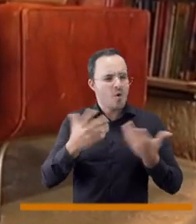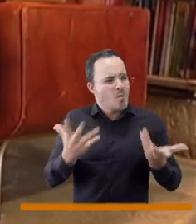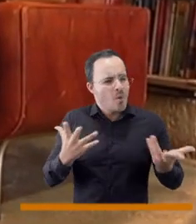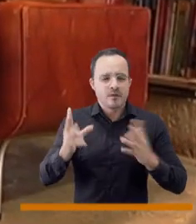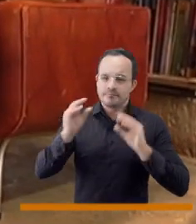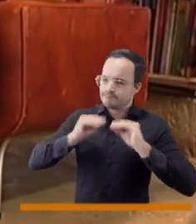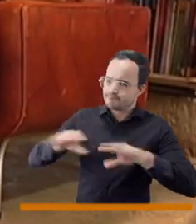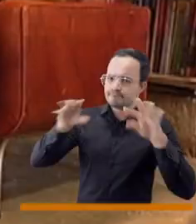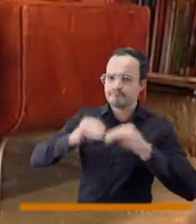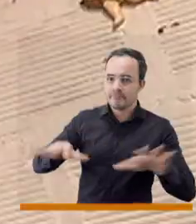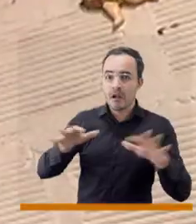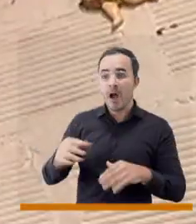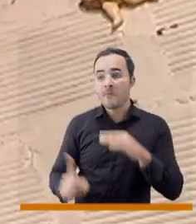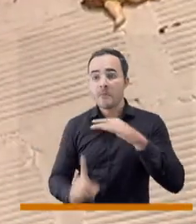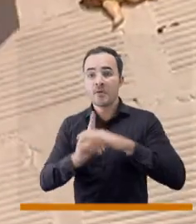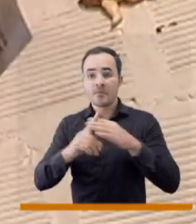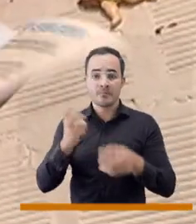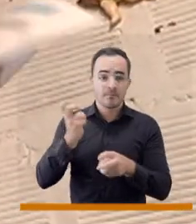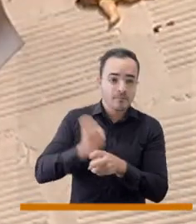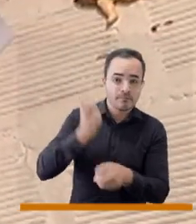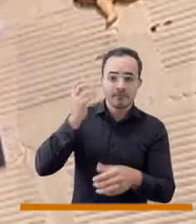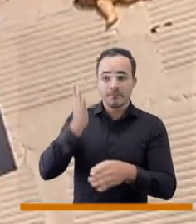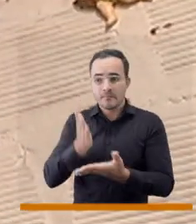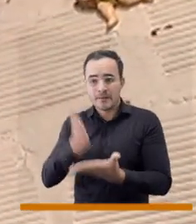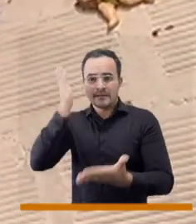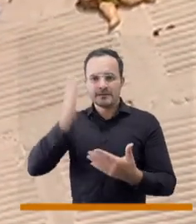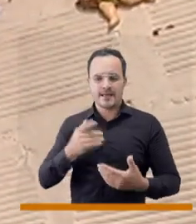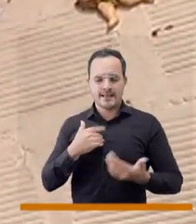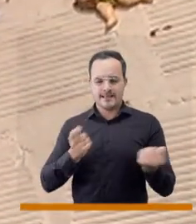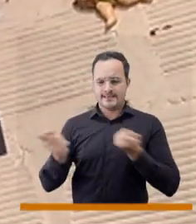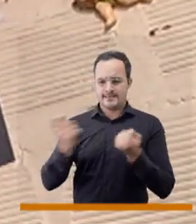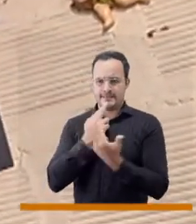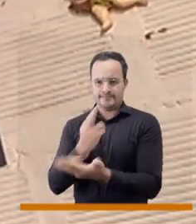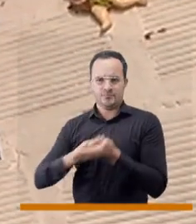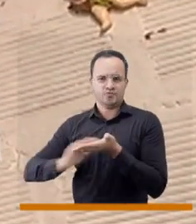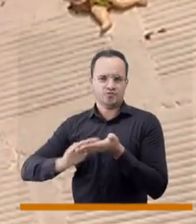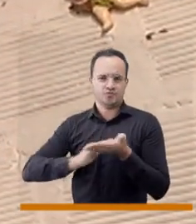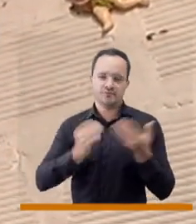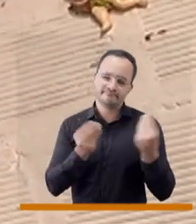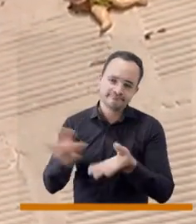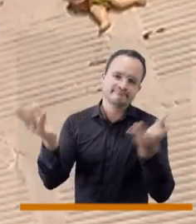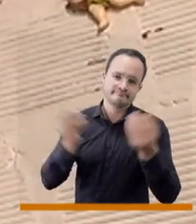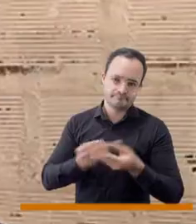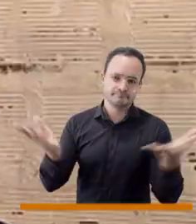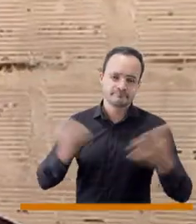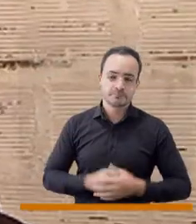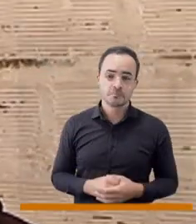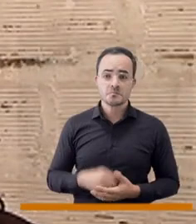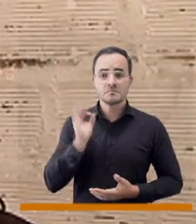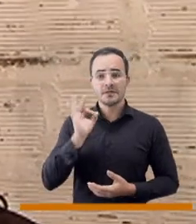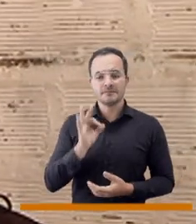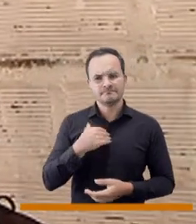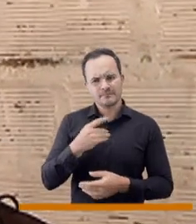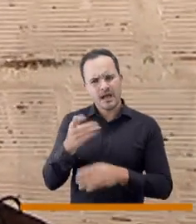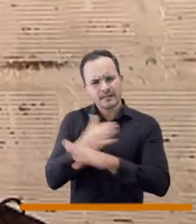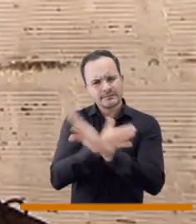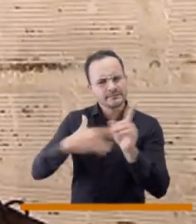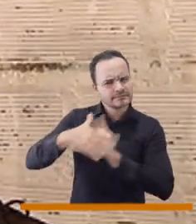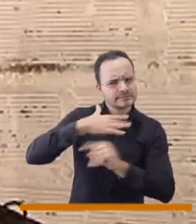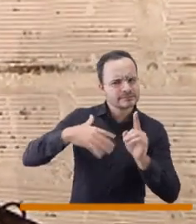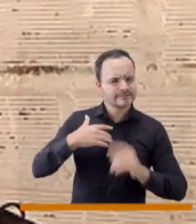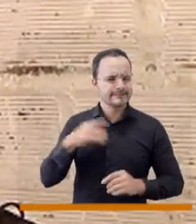para que puedan tener resiliencia en sus dificultades y así tener herramientas para poder solucionar los conflictos que se presentan. Concejal, las